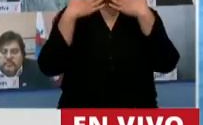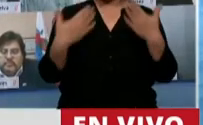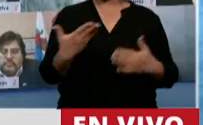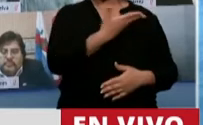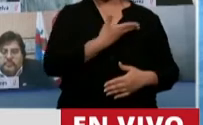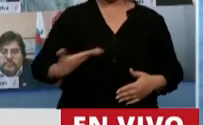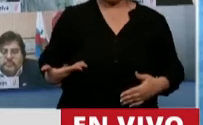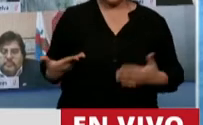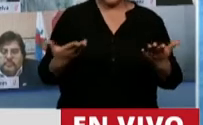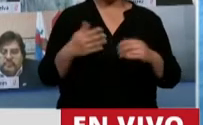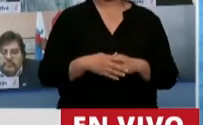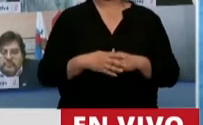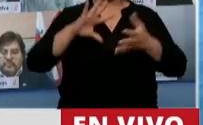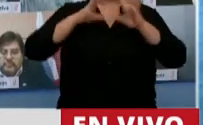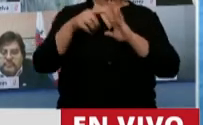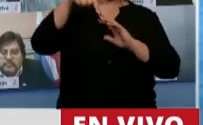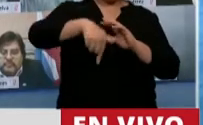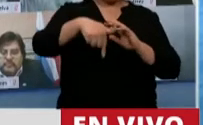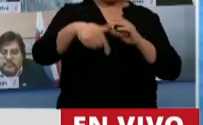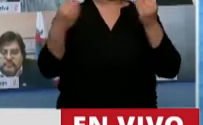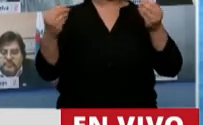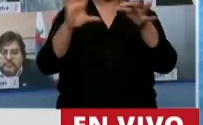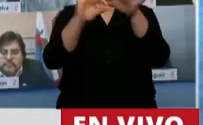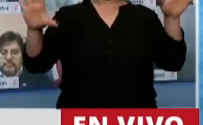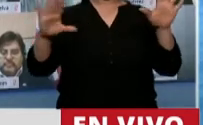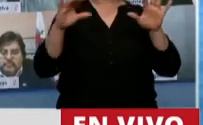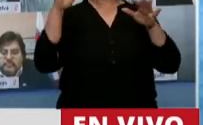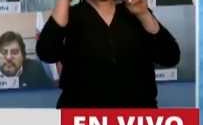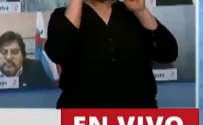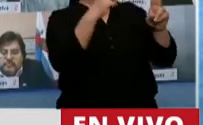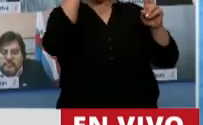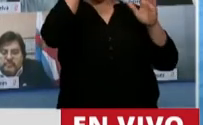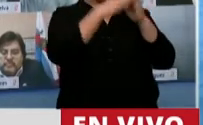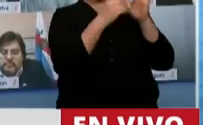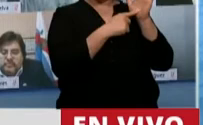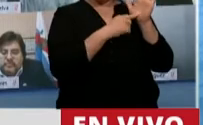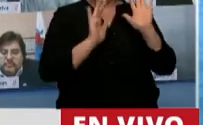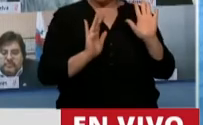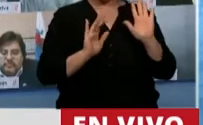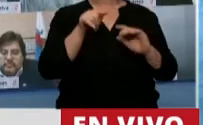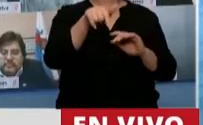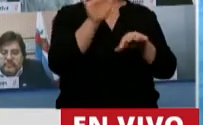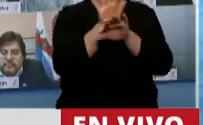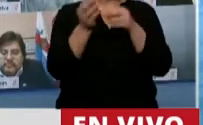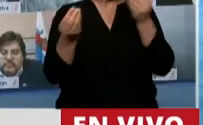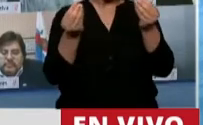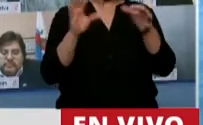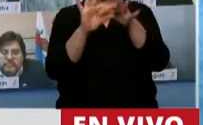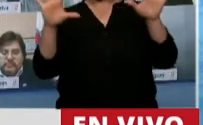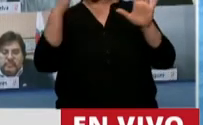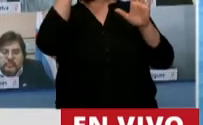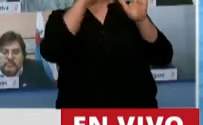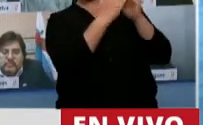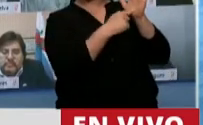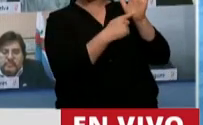Nuestro sistema es el de una democracia constitucional y eso significa que así como rige un